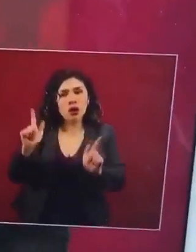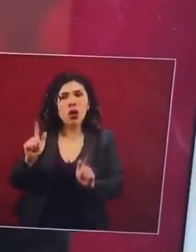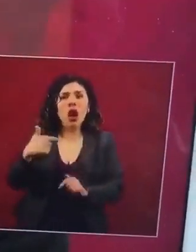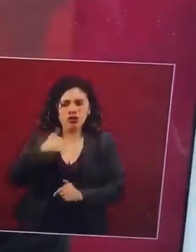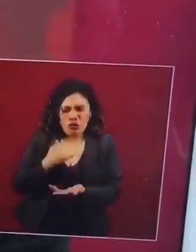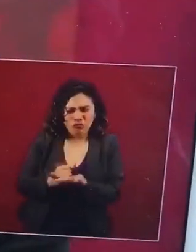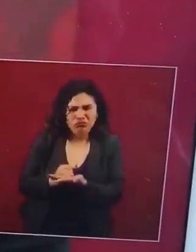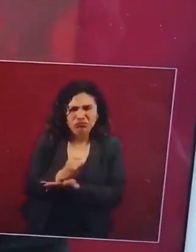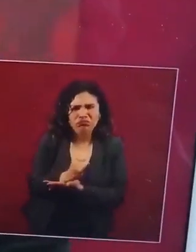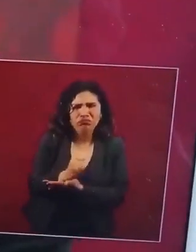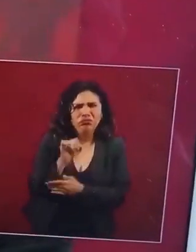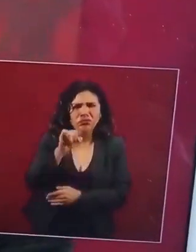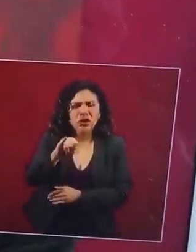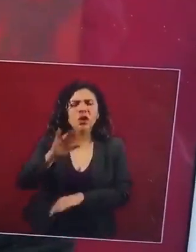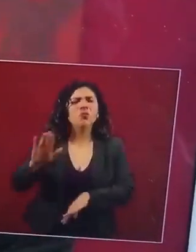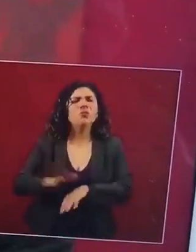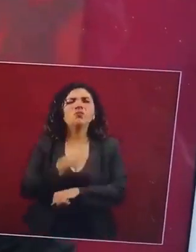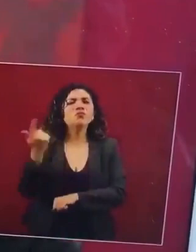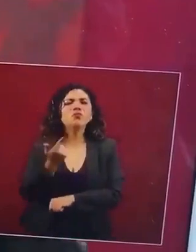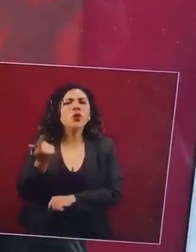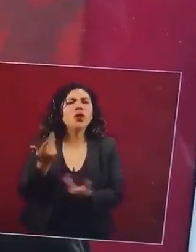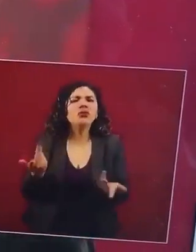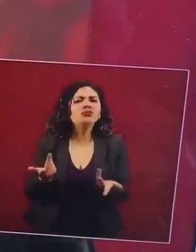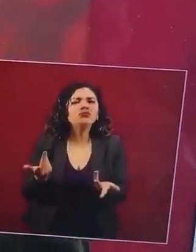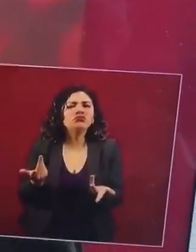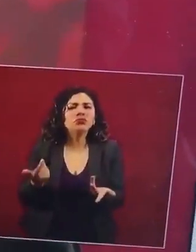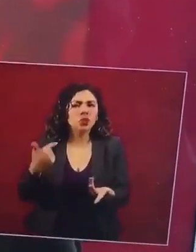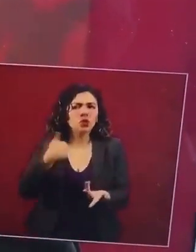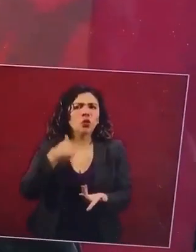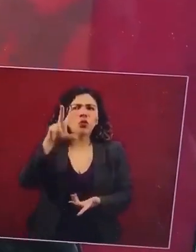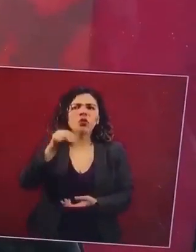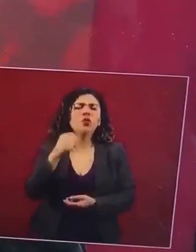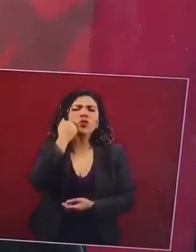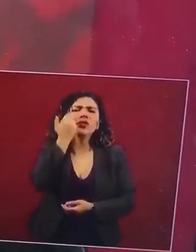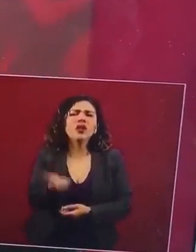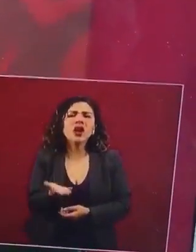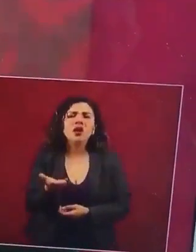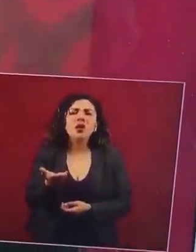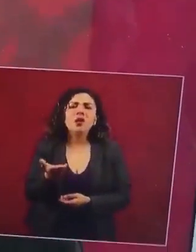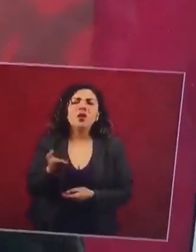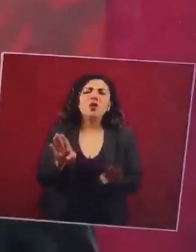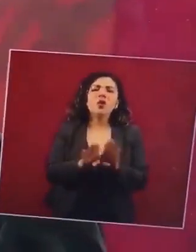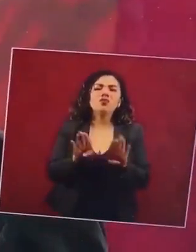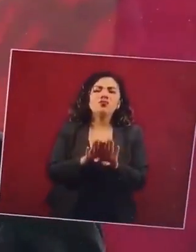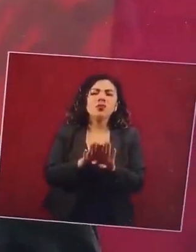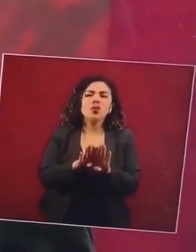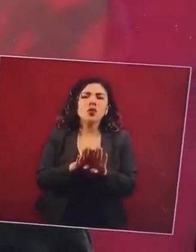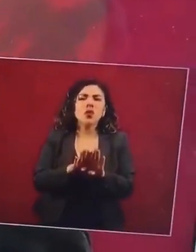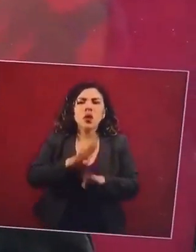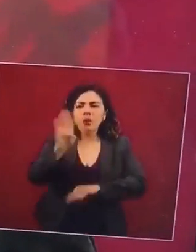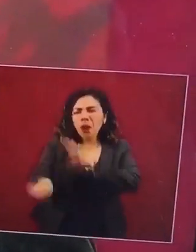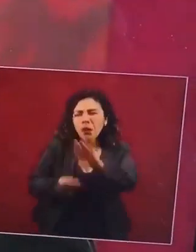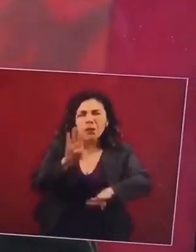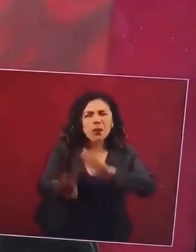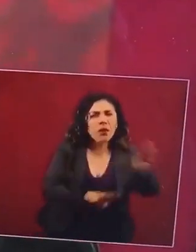porque no quise que perdieran la vida